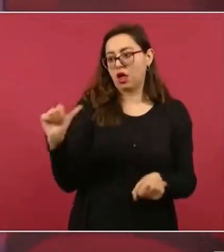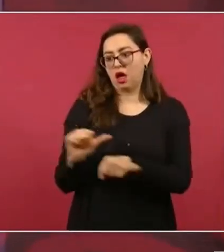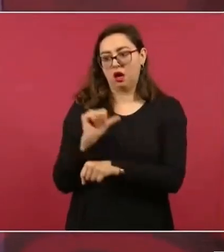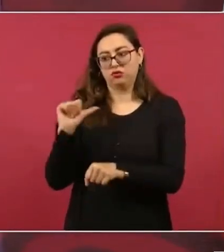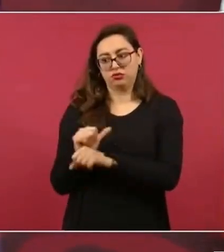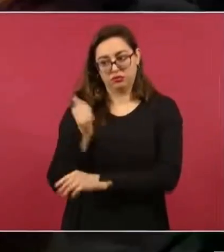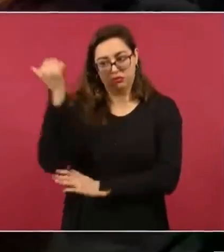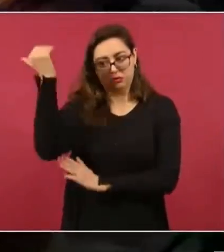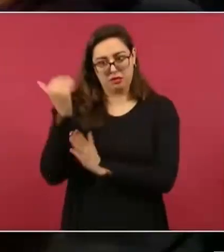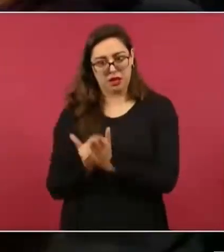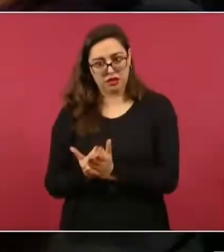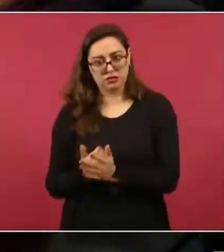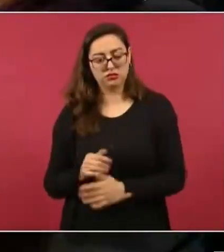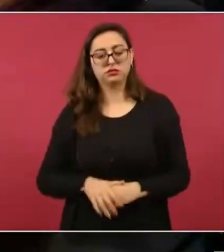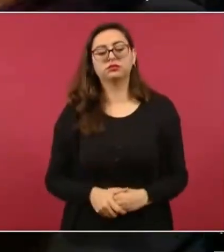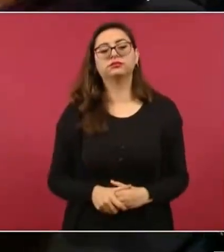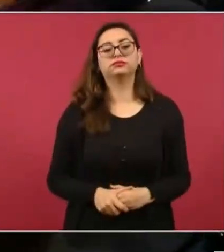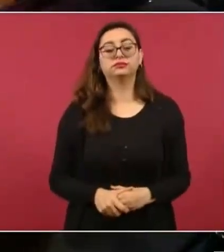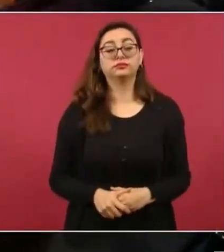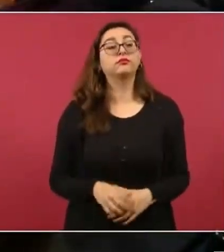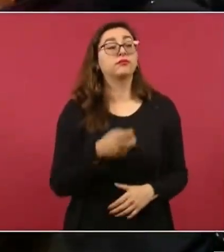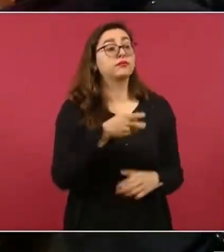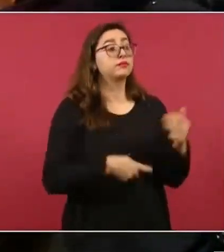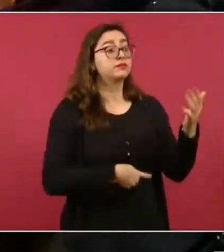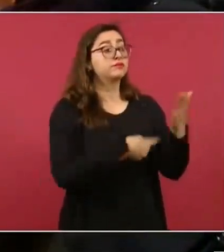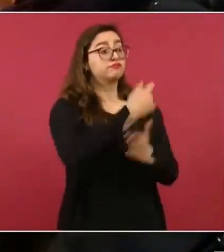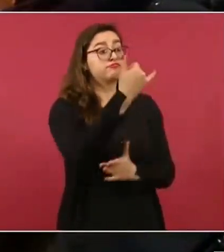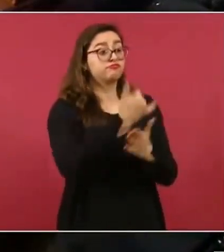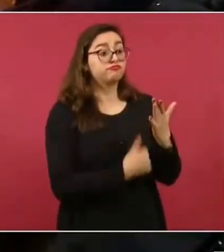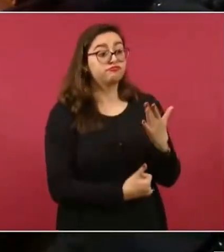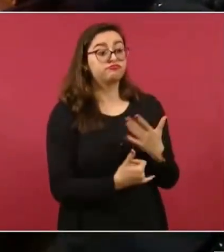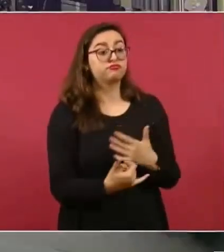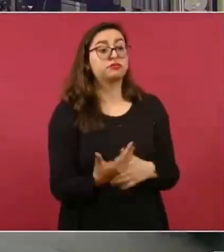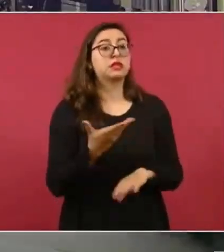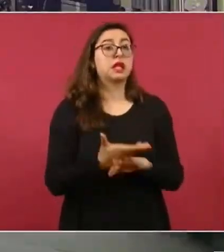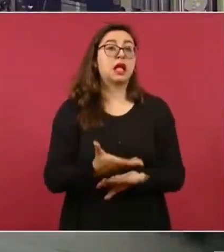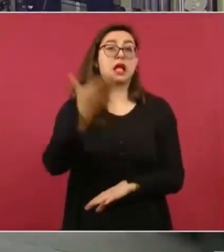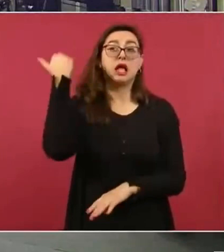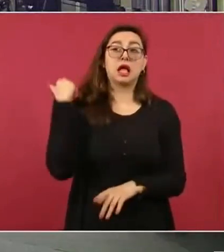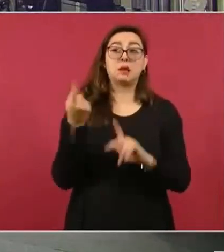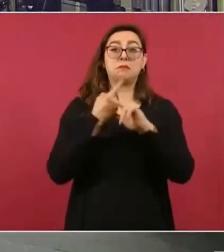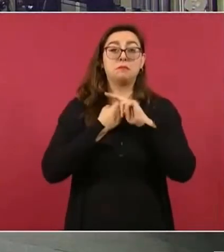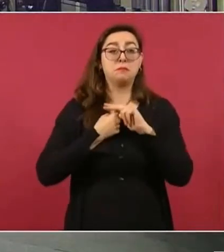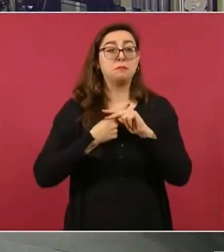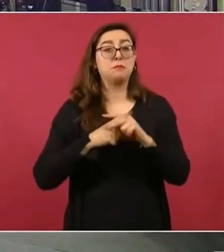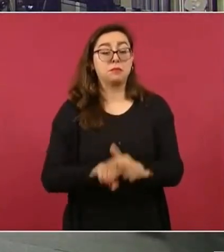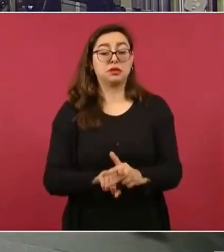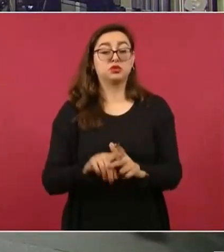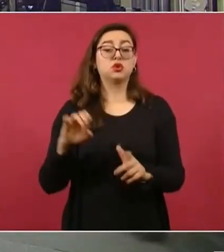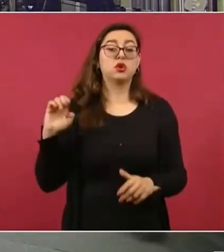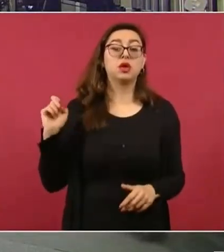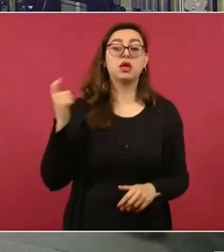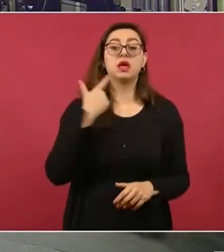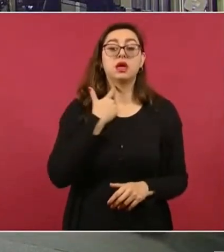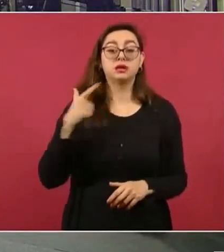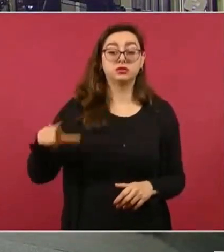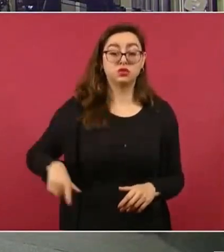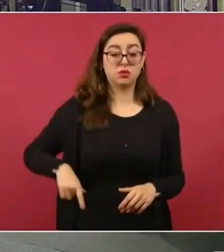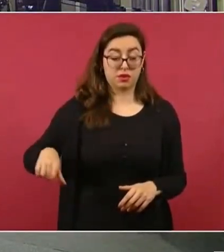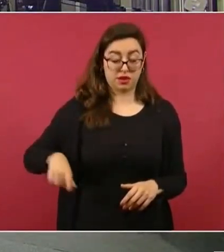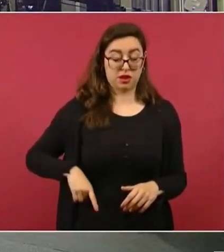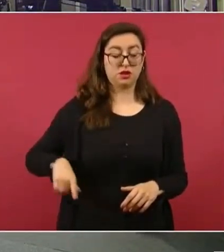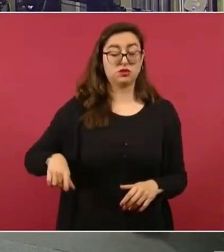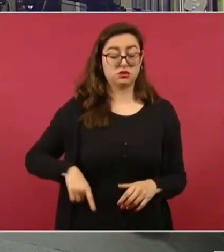analizando. Ese proyecto ejecutivo que usted menciona, presidente, se inició allá en Querétaro por un ex gobernador de Querétaro, Loyola.